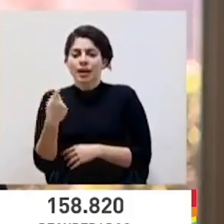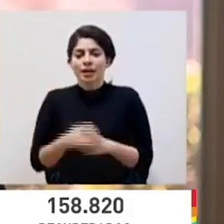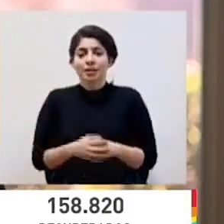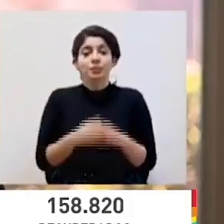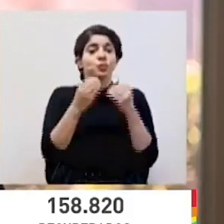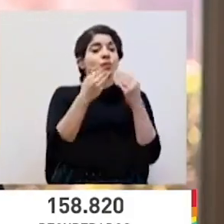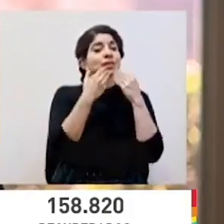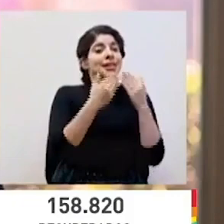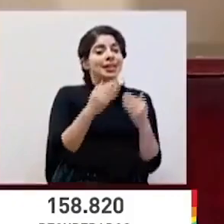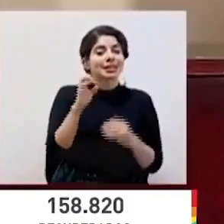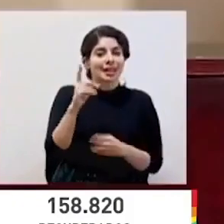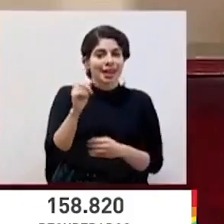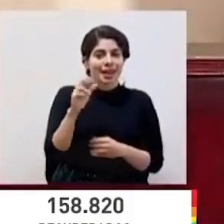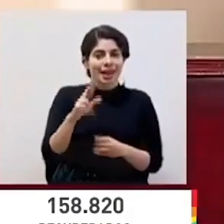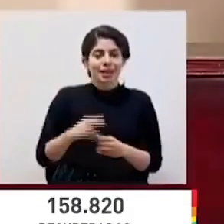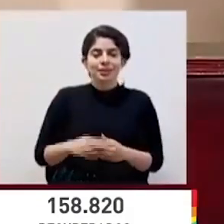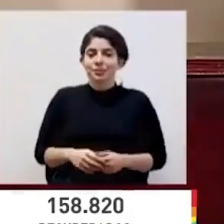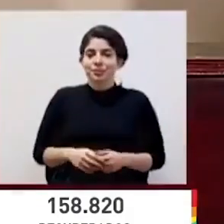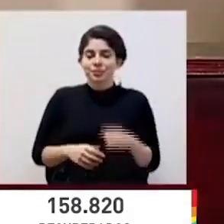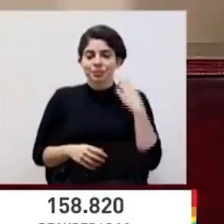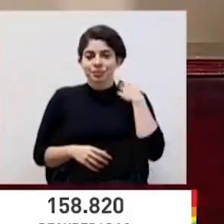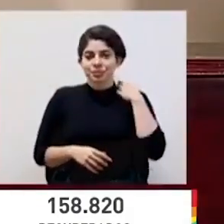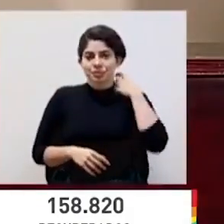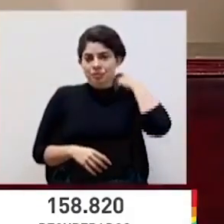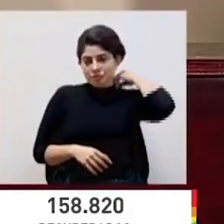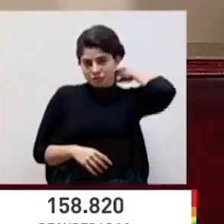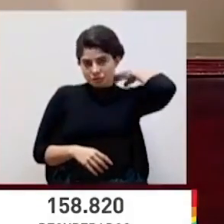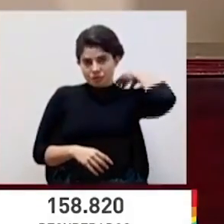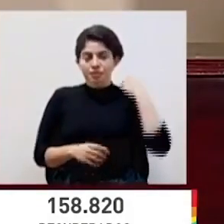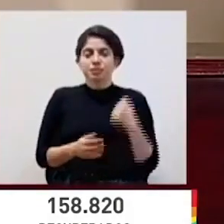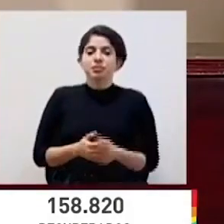Muchísimas gracias, don Edgar. Don Alexander.